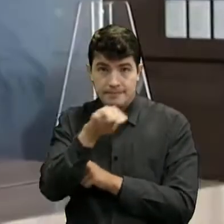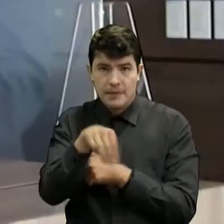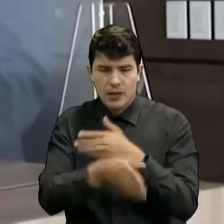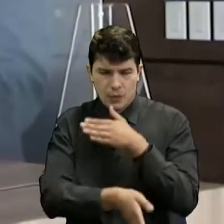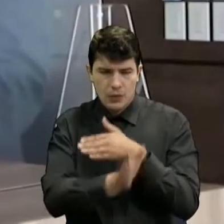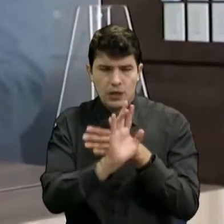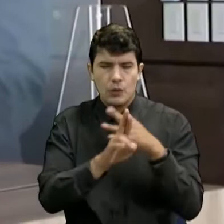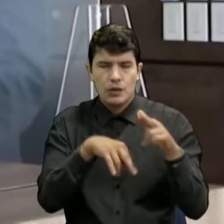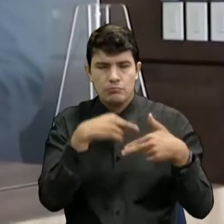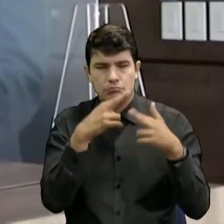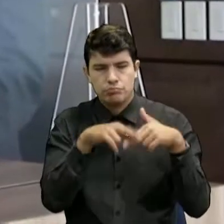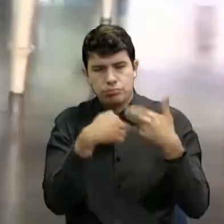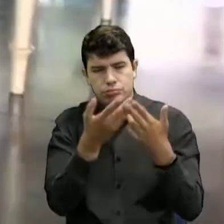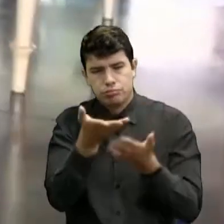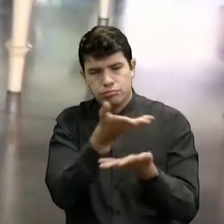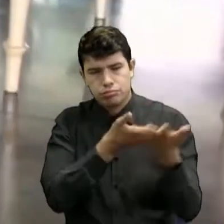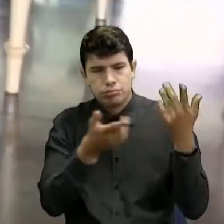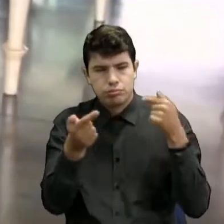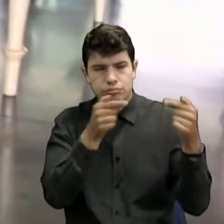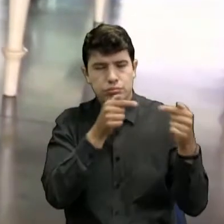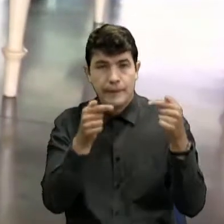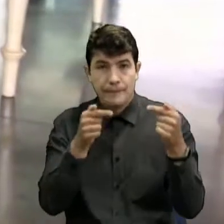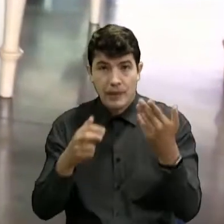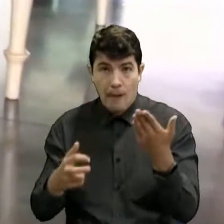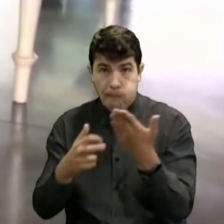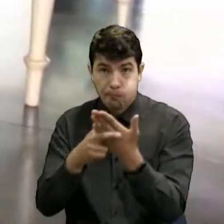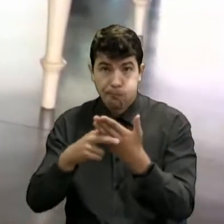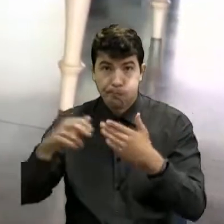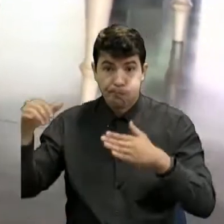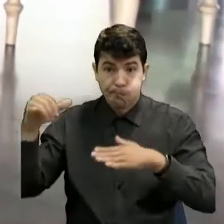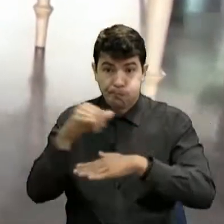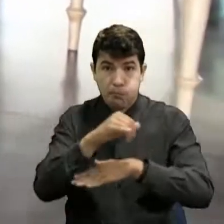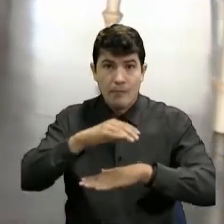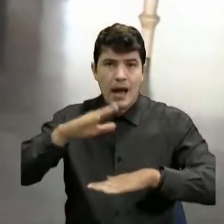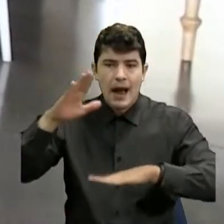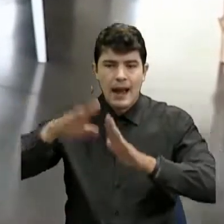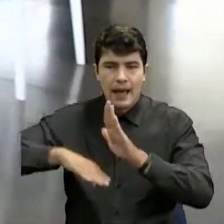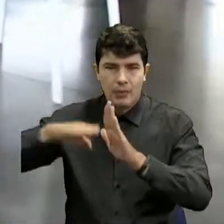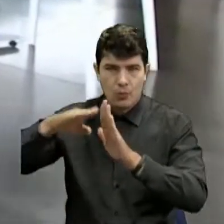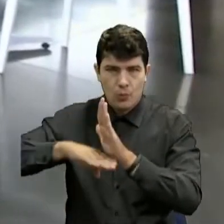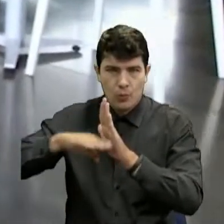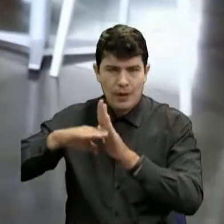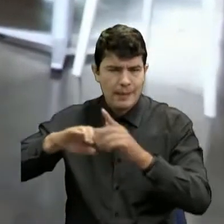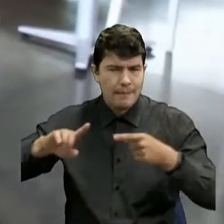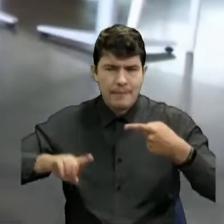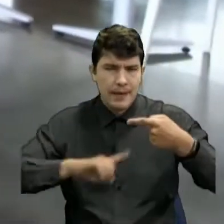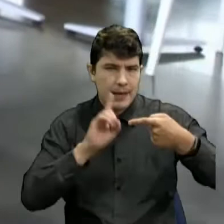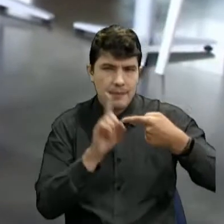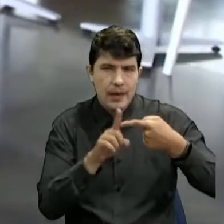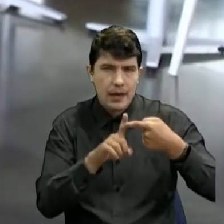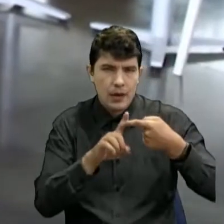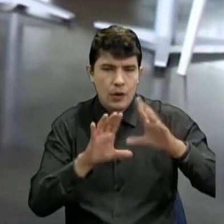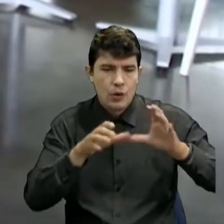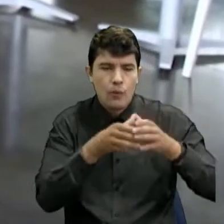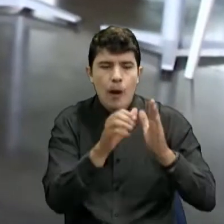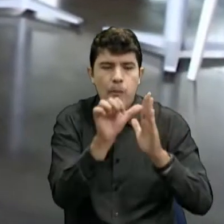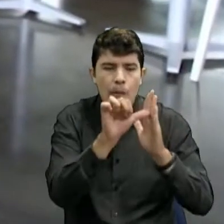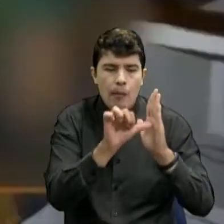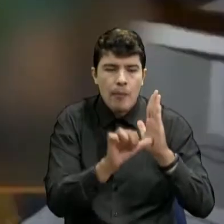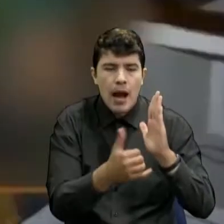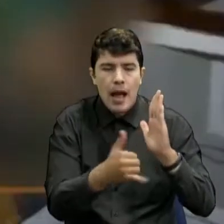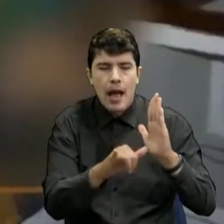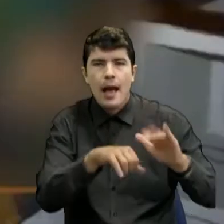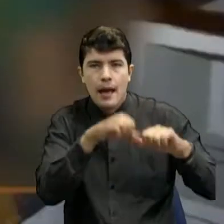discusión. Este de tiquetes aéreos fue incluido en un primer bloque de artículos que ya fueron